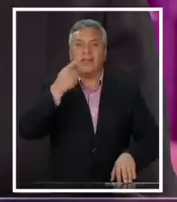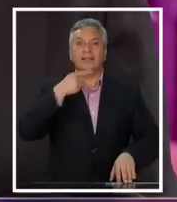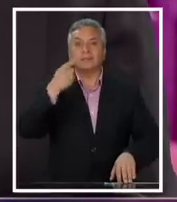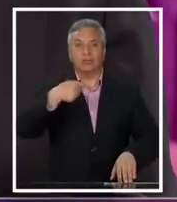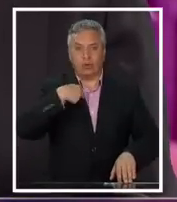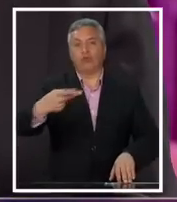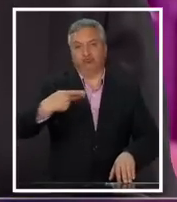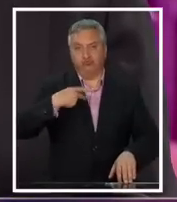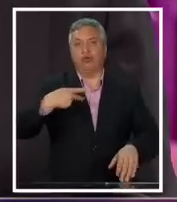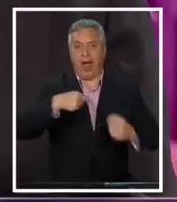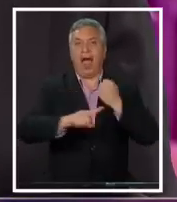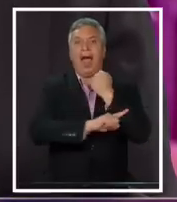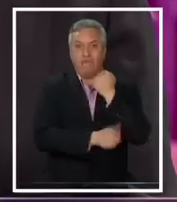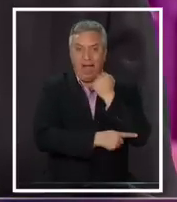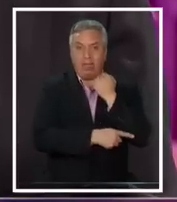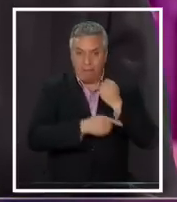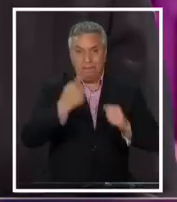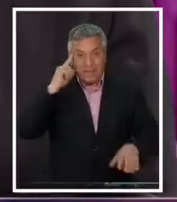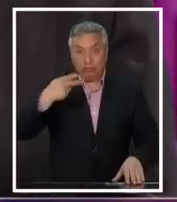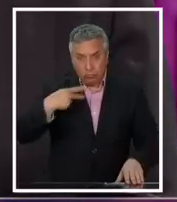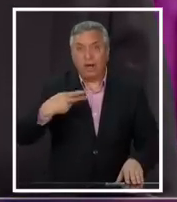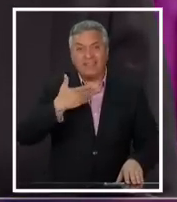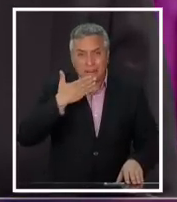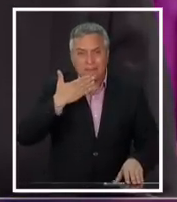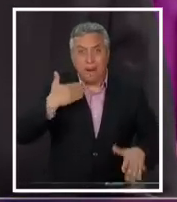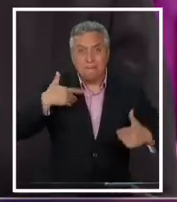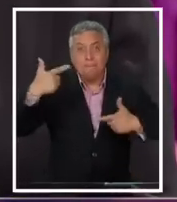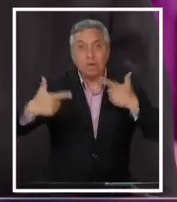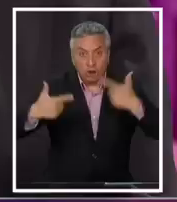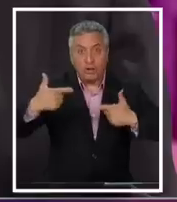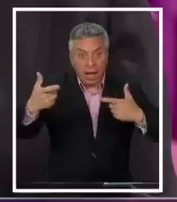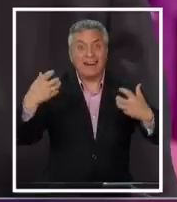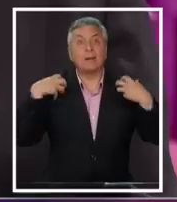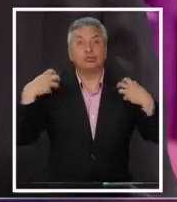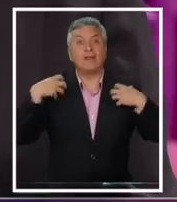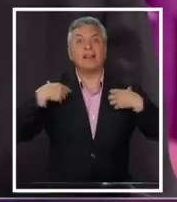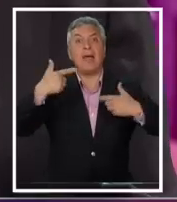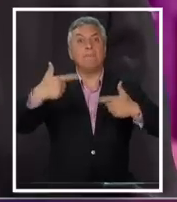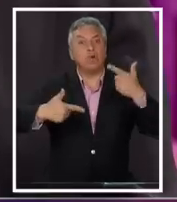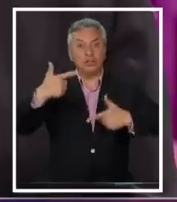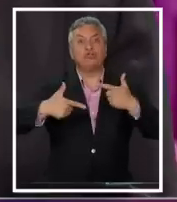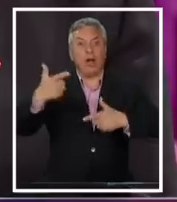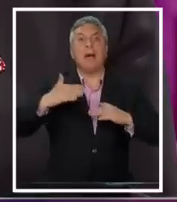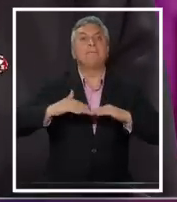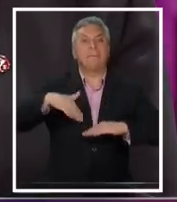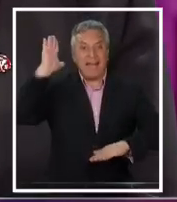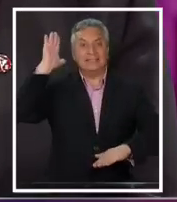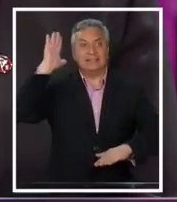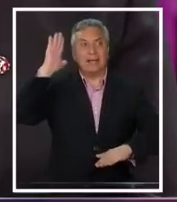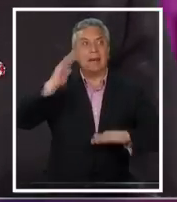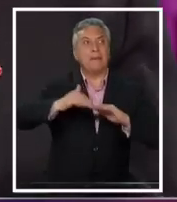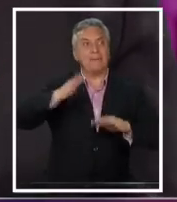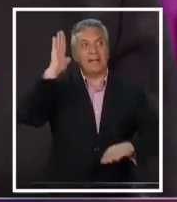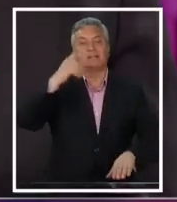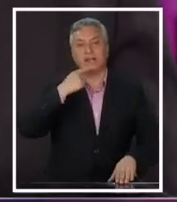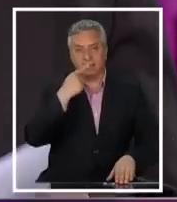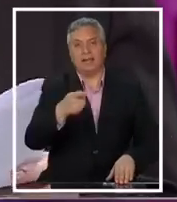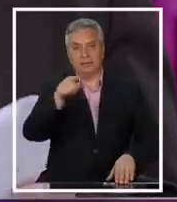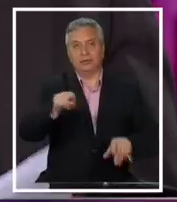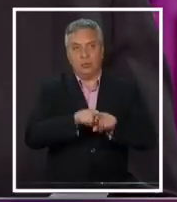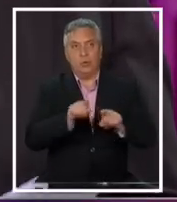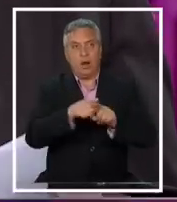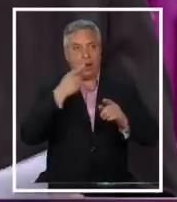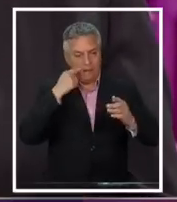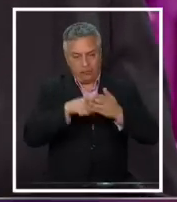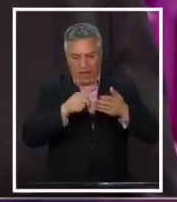somos abogadas, pero también somos políticas. Y yo creo que la responsabilidad política que tenemos en esta supera a nuestra particular afición